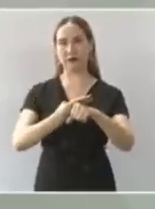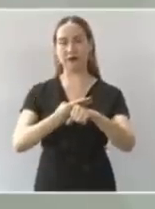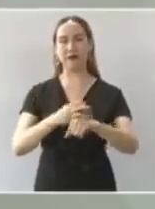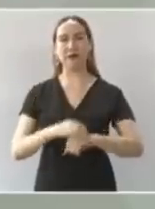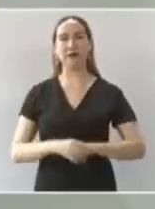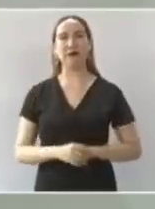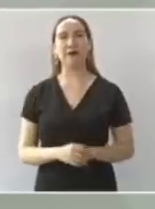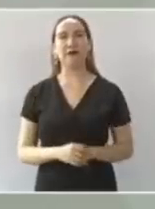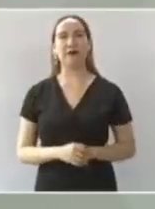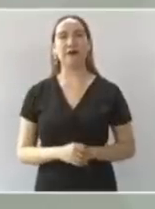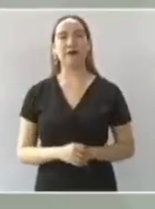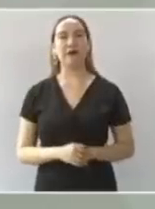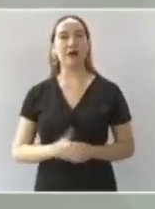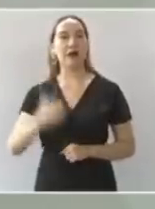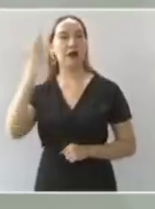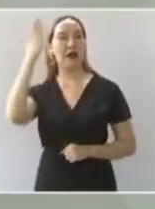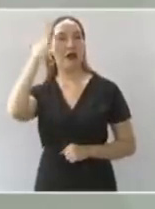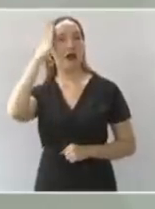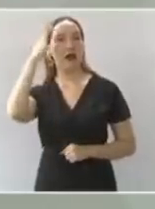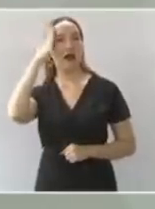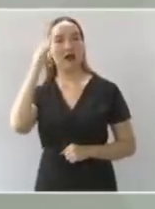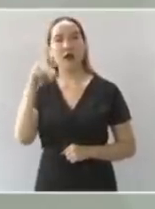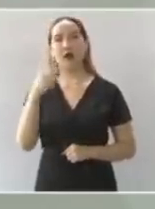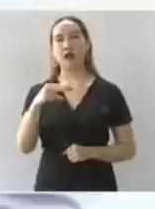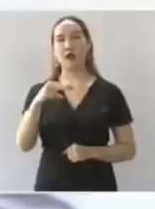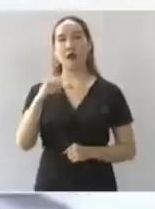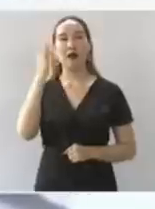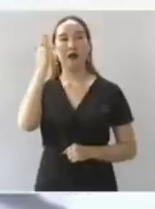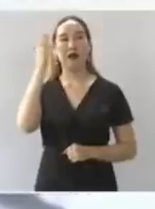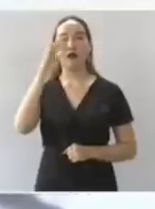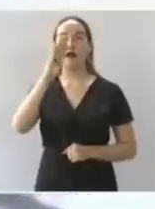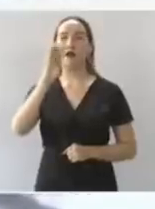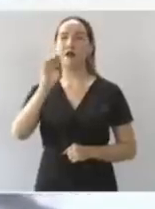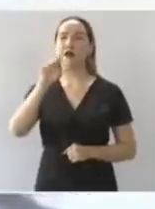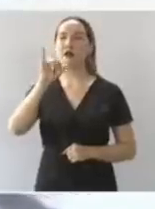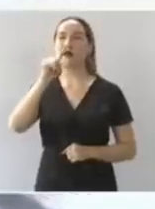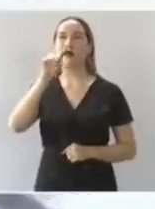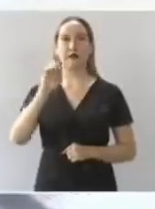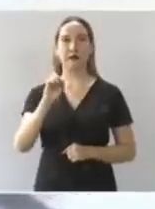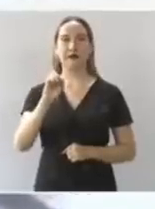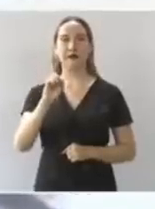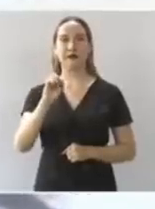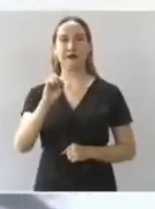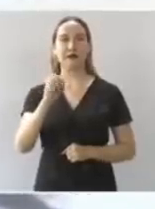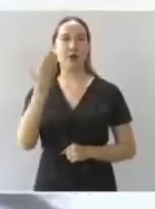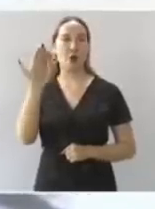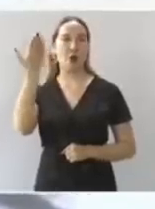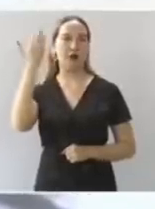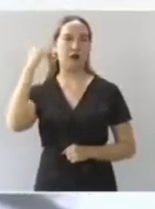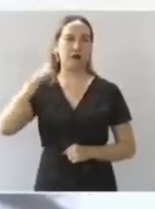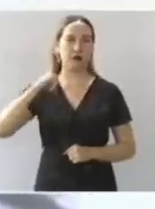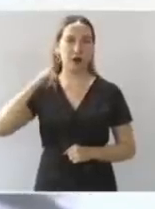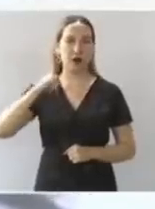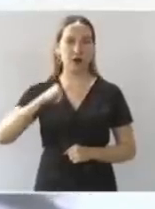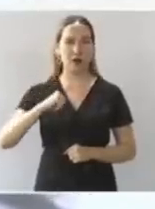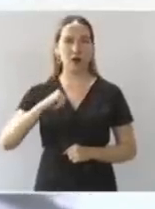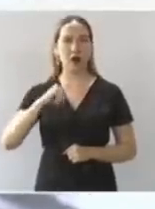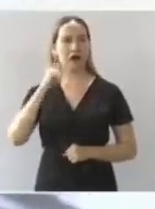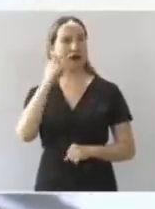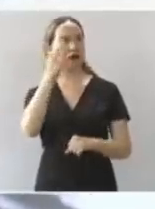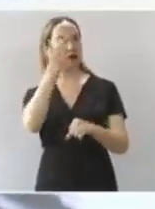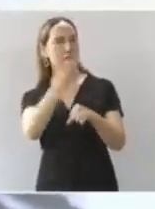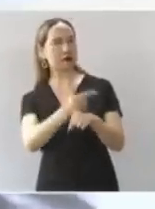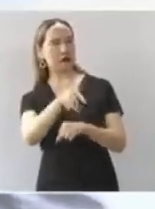observó que los monjes, pues, descansaban y